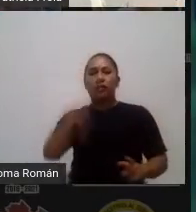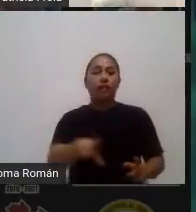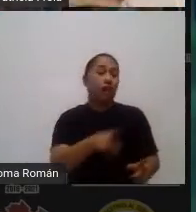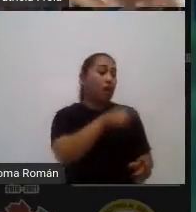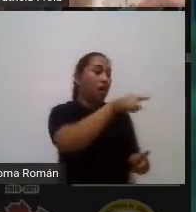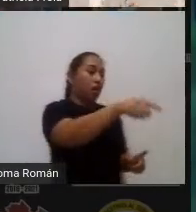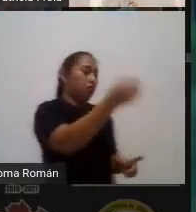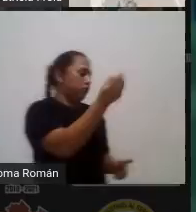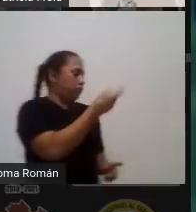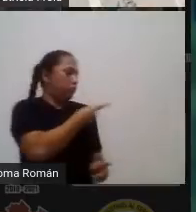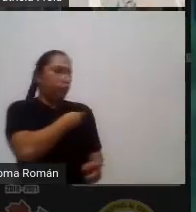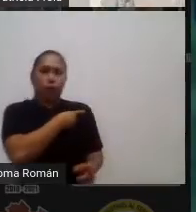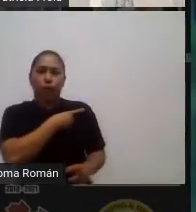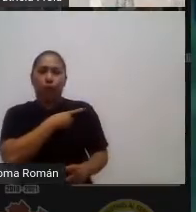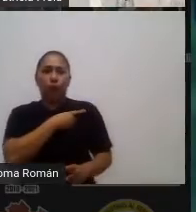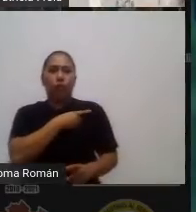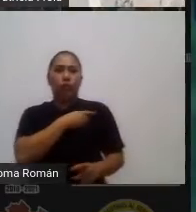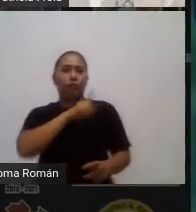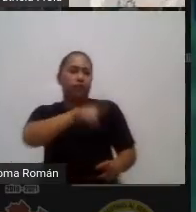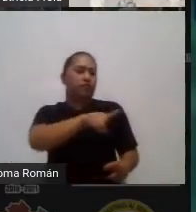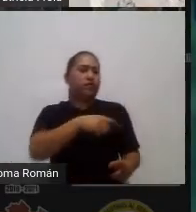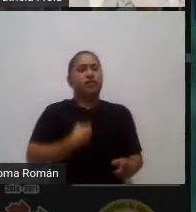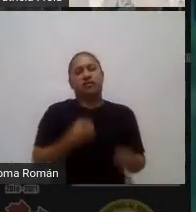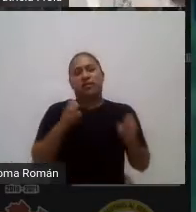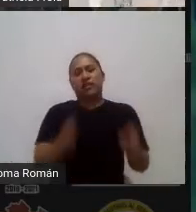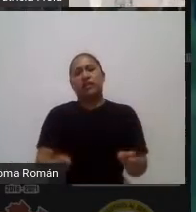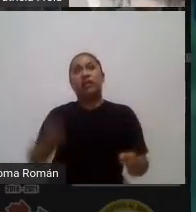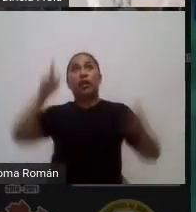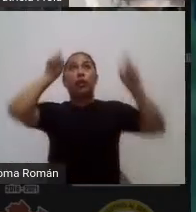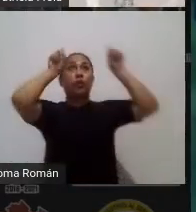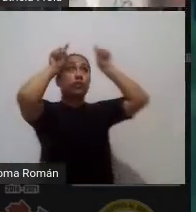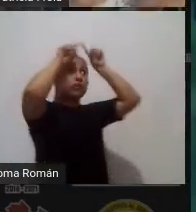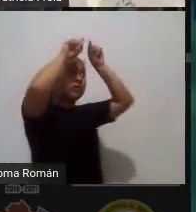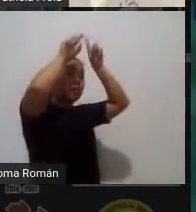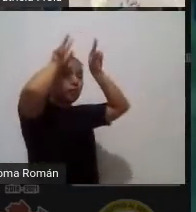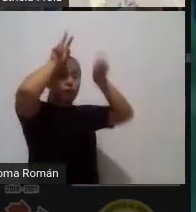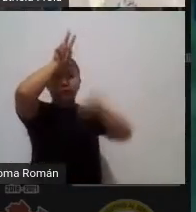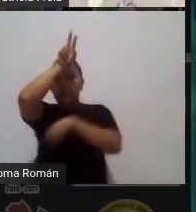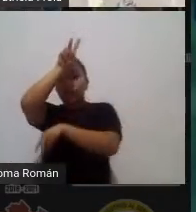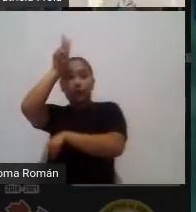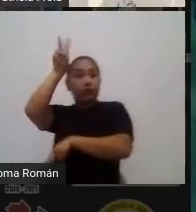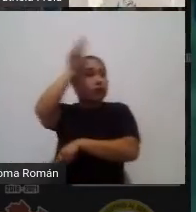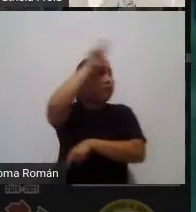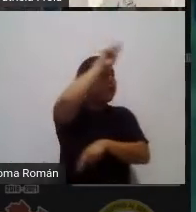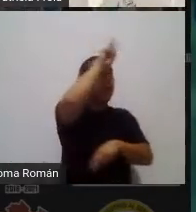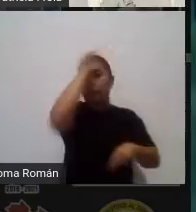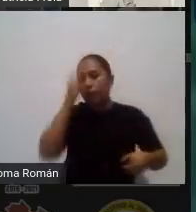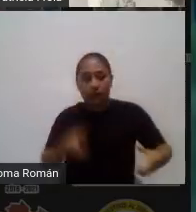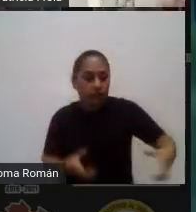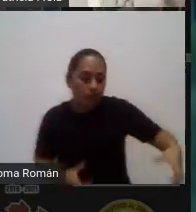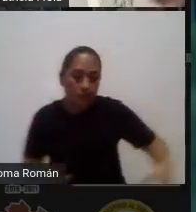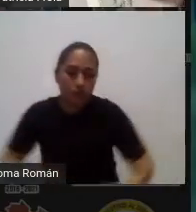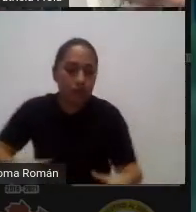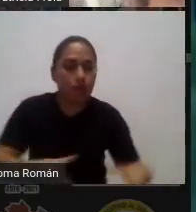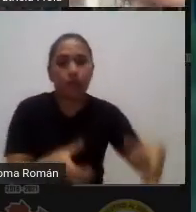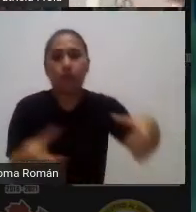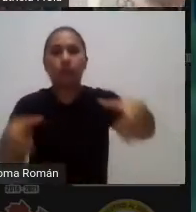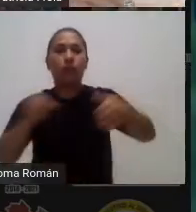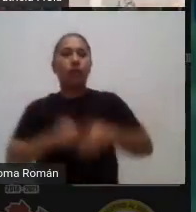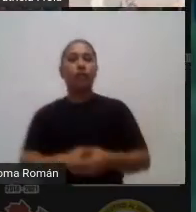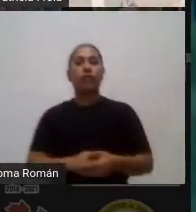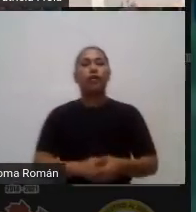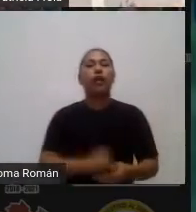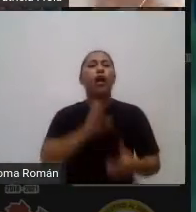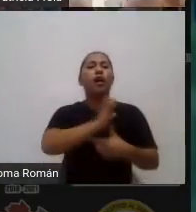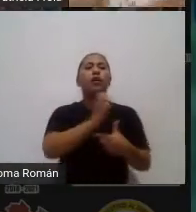las afinidades parece que son antenitas de vinil que se encuentran en el camino verdad entonces en